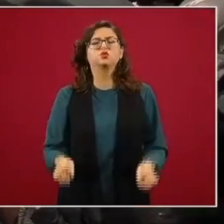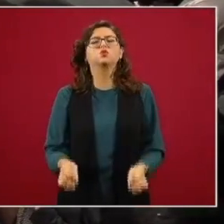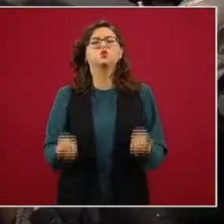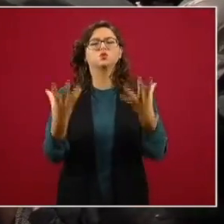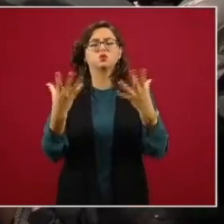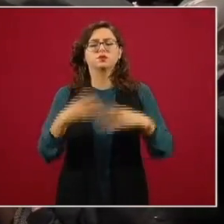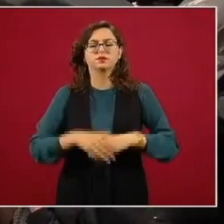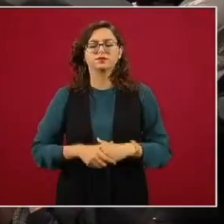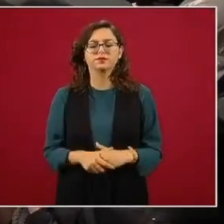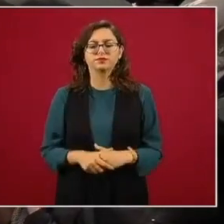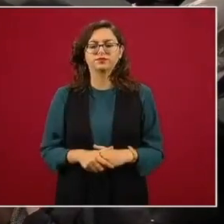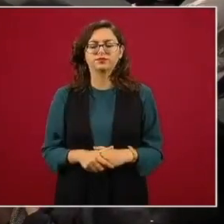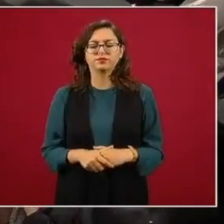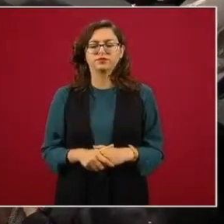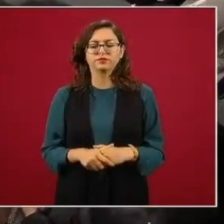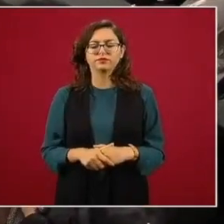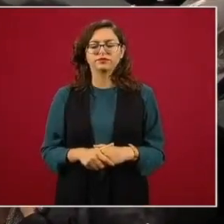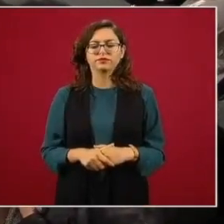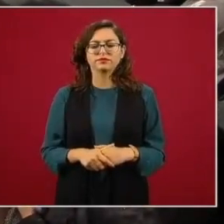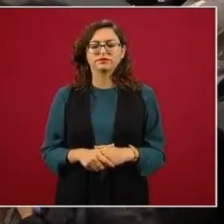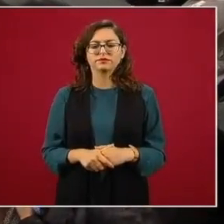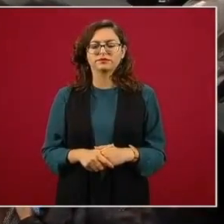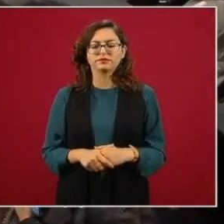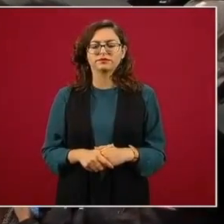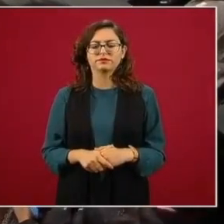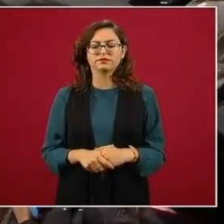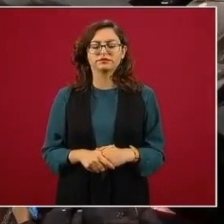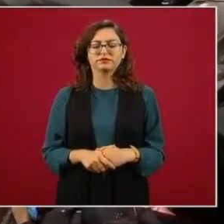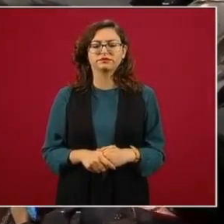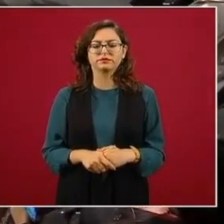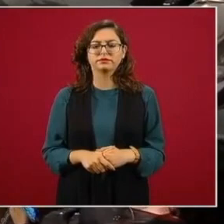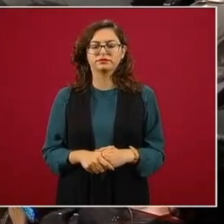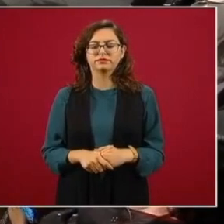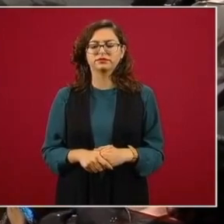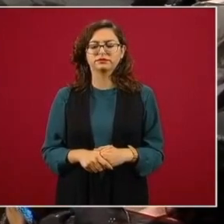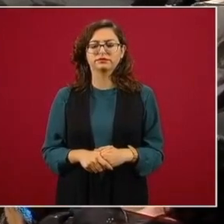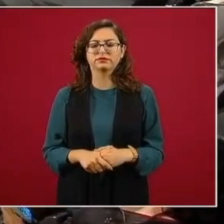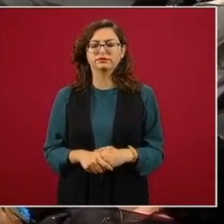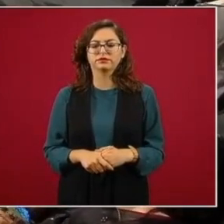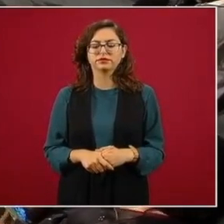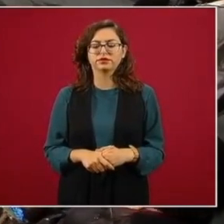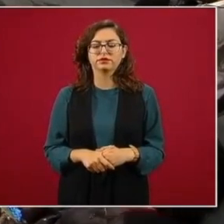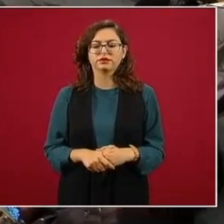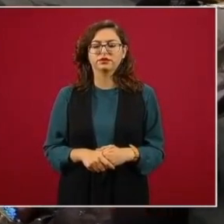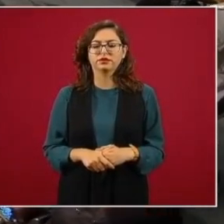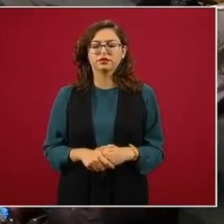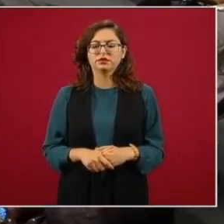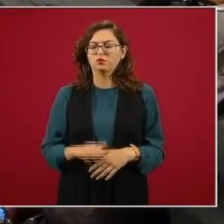pero a lo mejor Hugo puede mandar lo que vimos